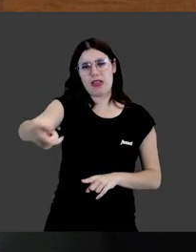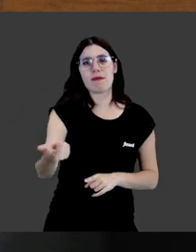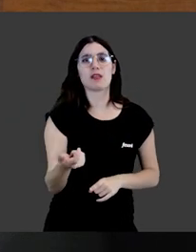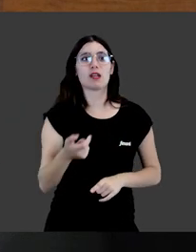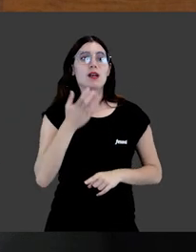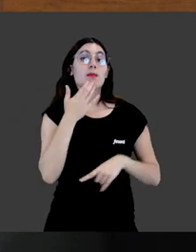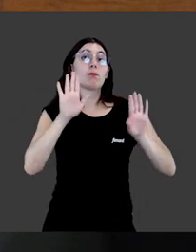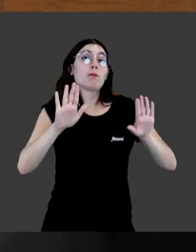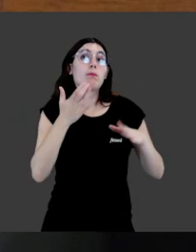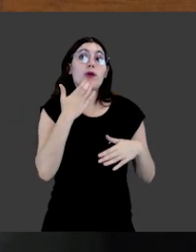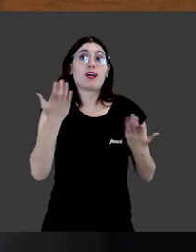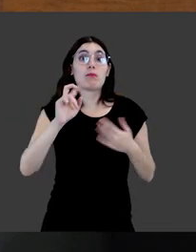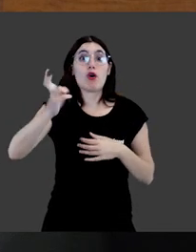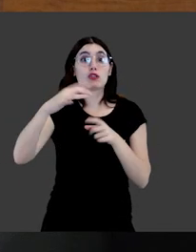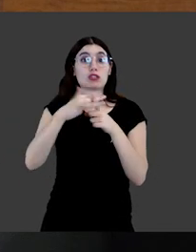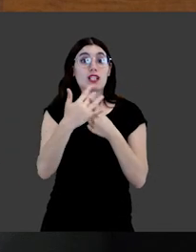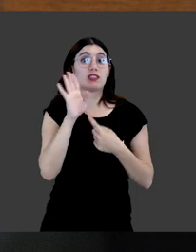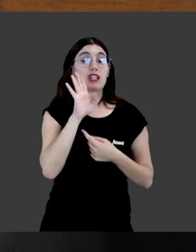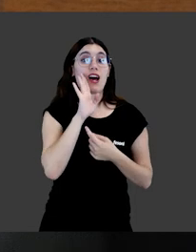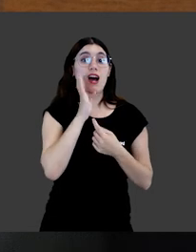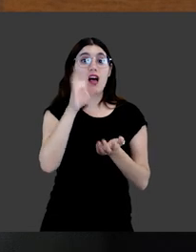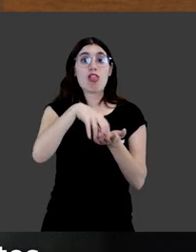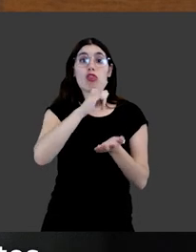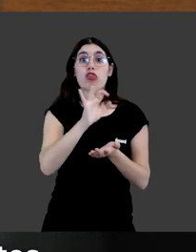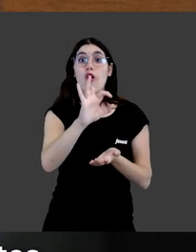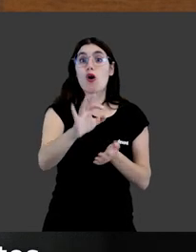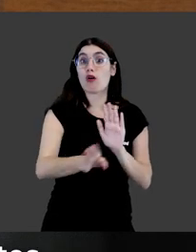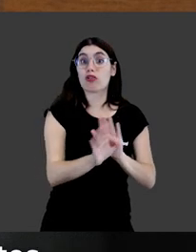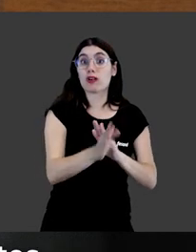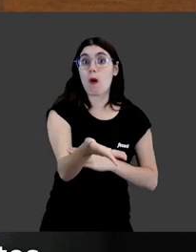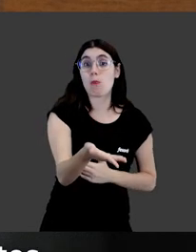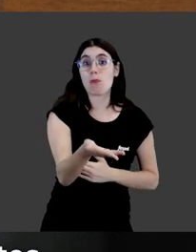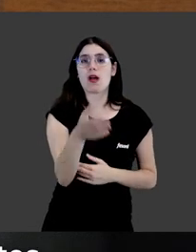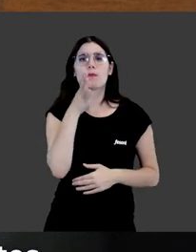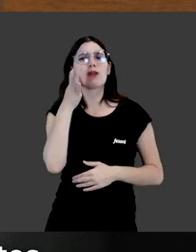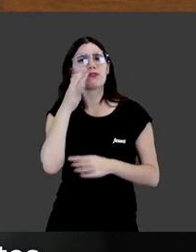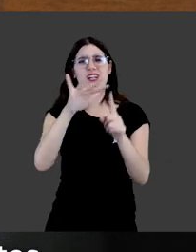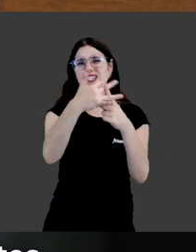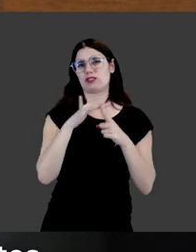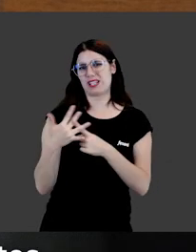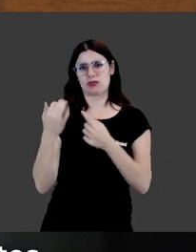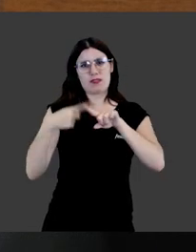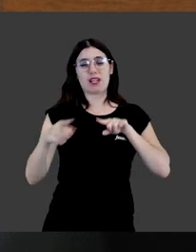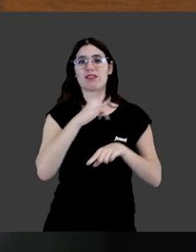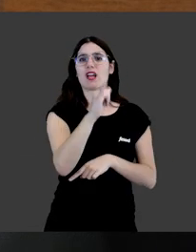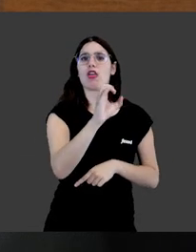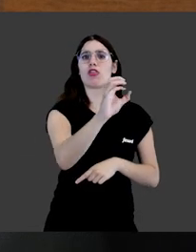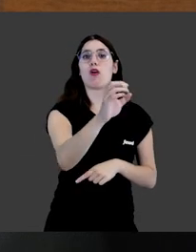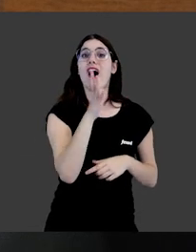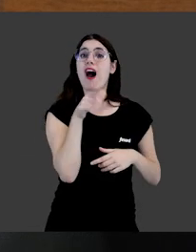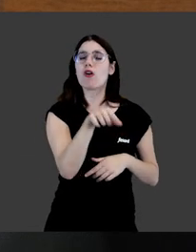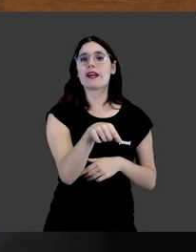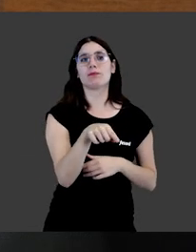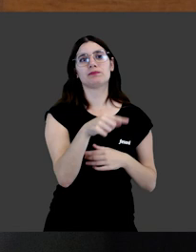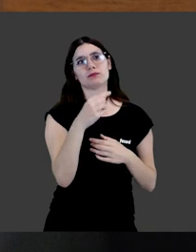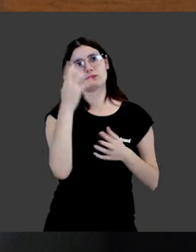malos tratos a los animales, pero deja fuera otros casos como el que comentabas de los zoológicos. Aunque es verdad que son casos distintos en los zoológicos,